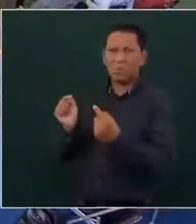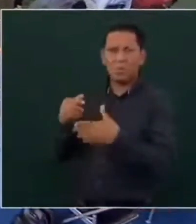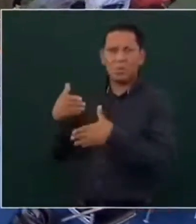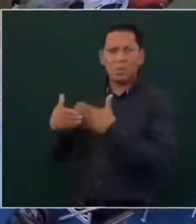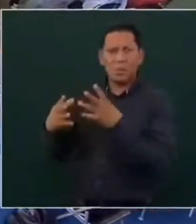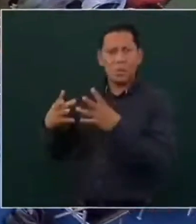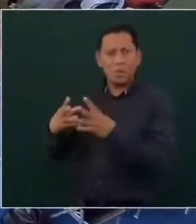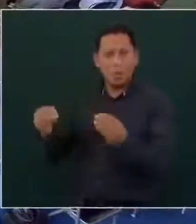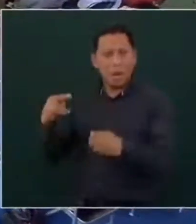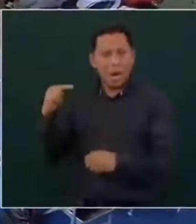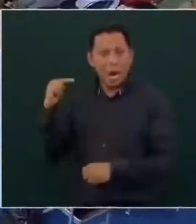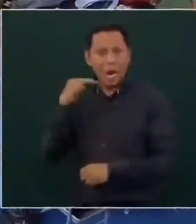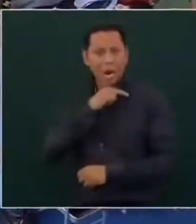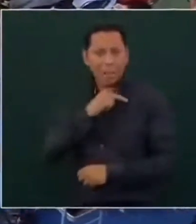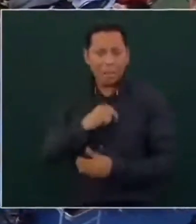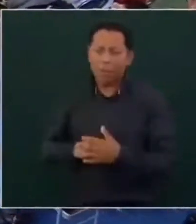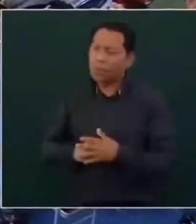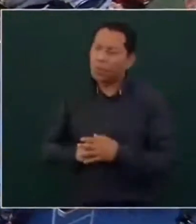restableciéndose